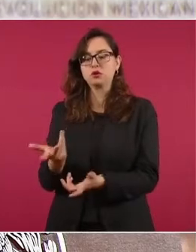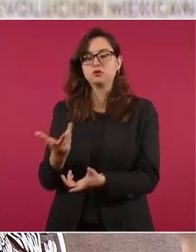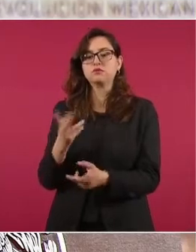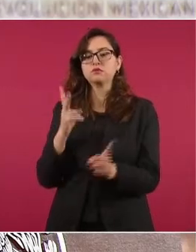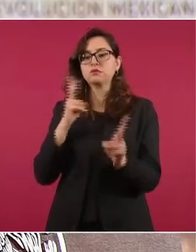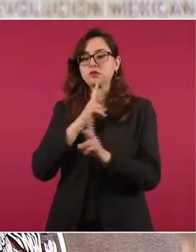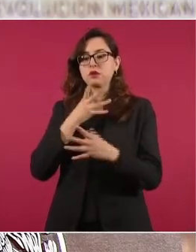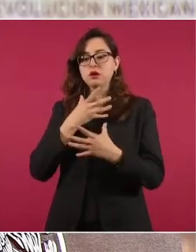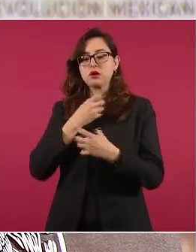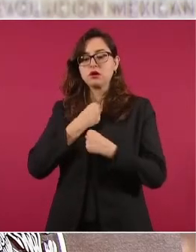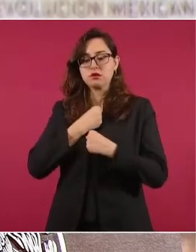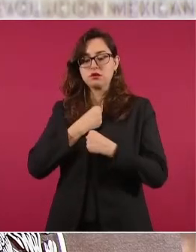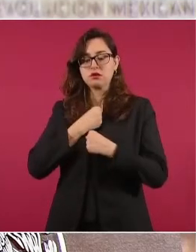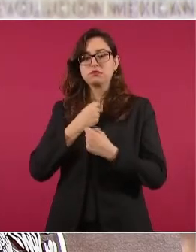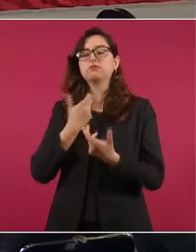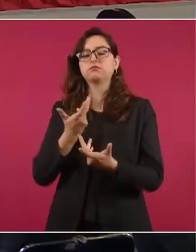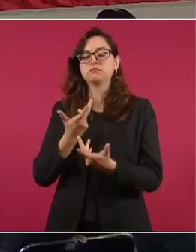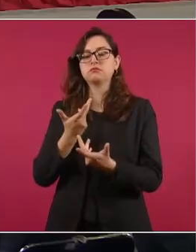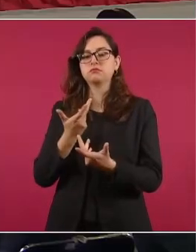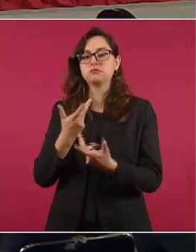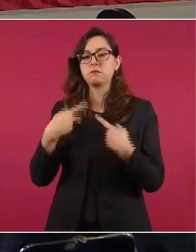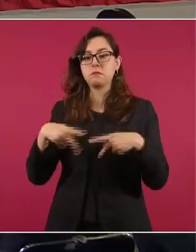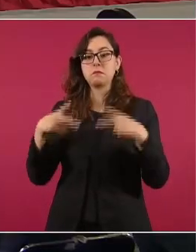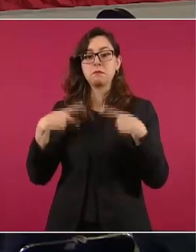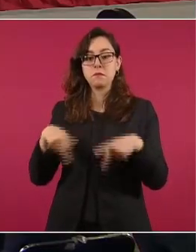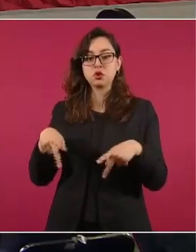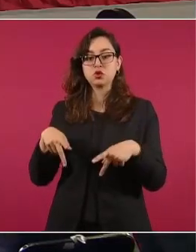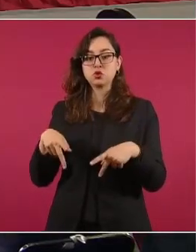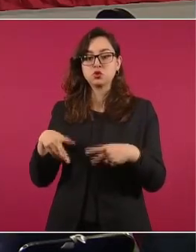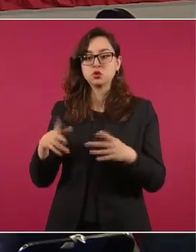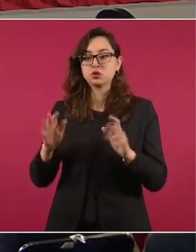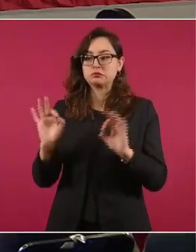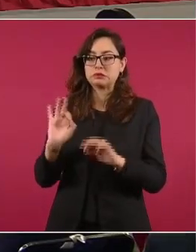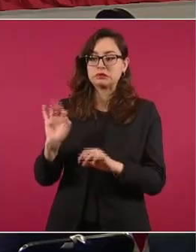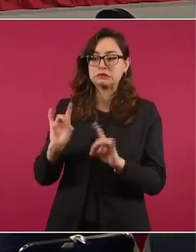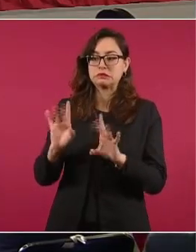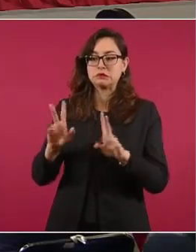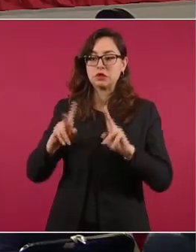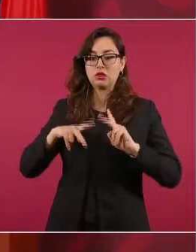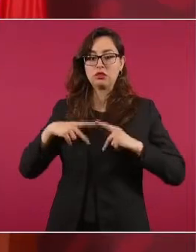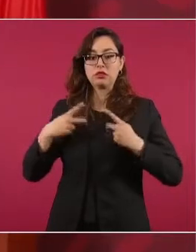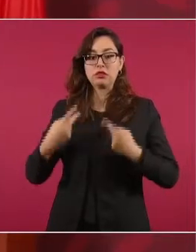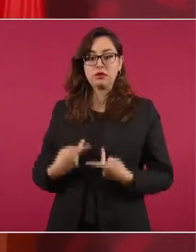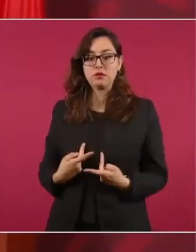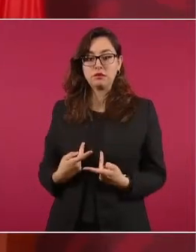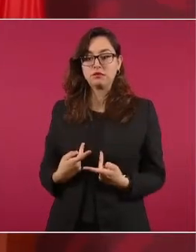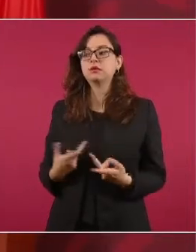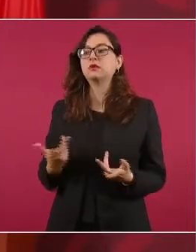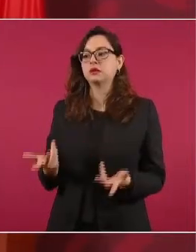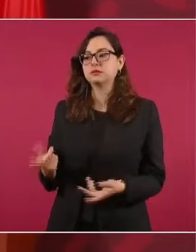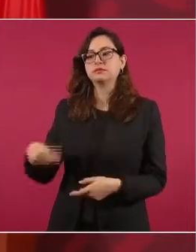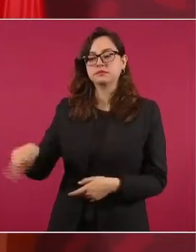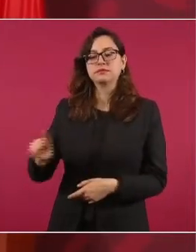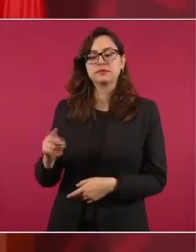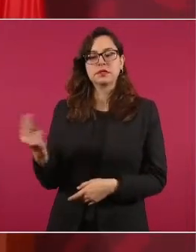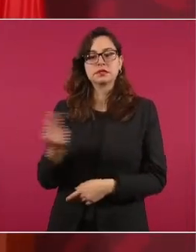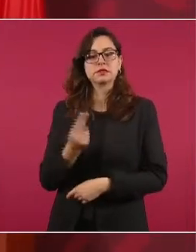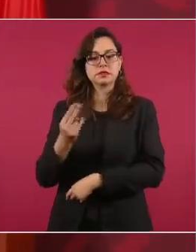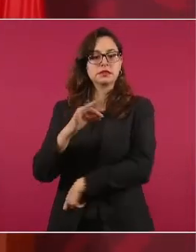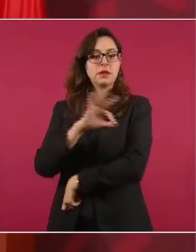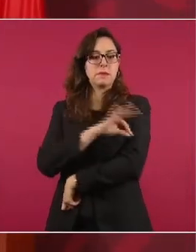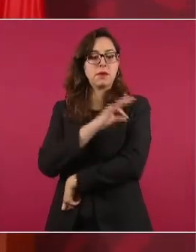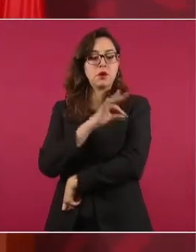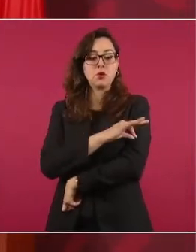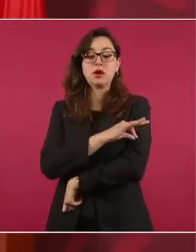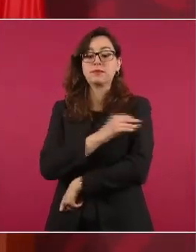y también personas que tienen inmunosupresión por cualquier razón. Entre más rápido se vacunen, mayor será el